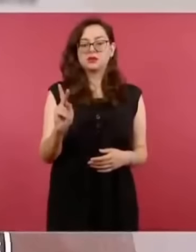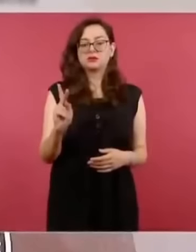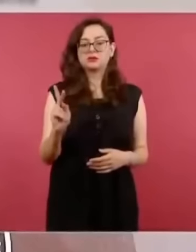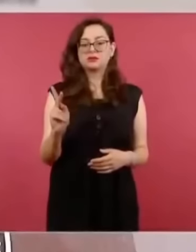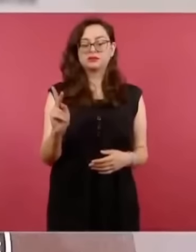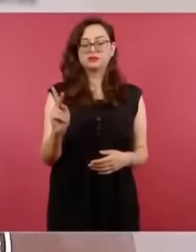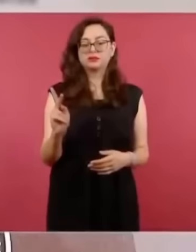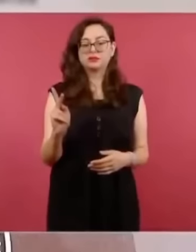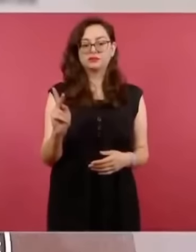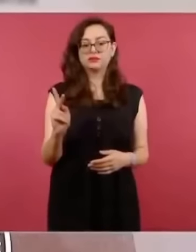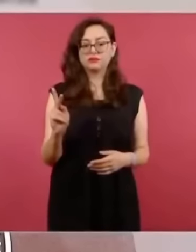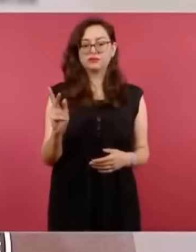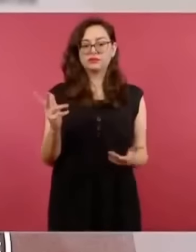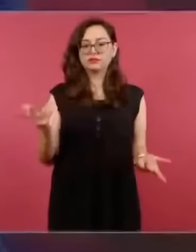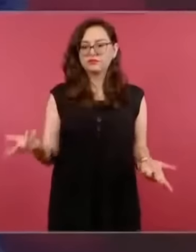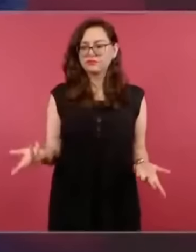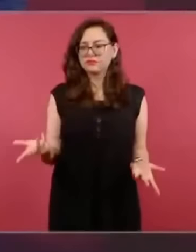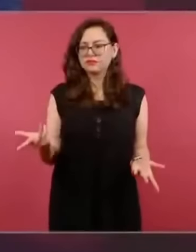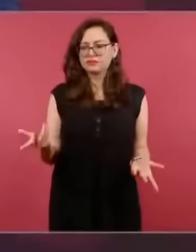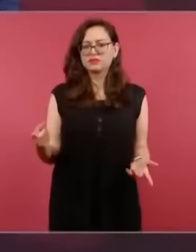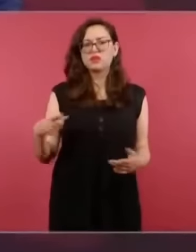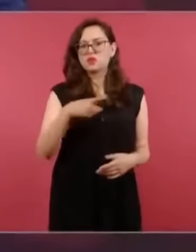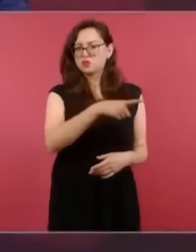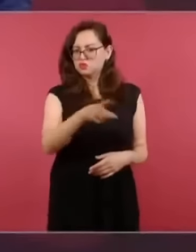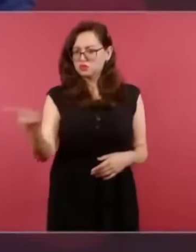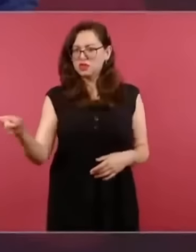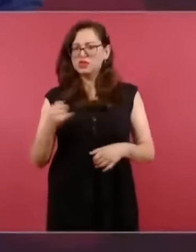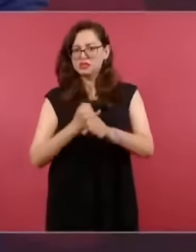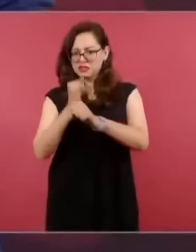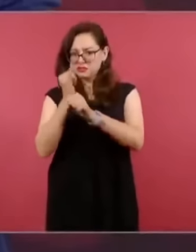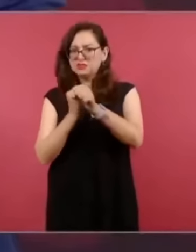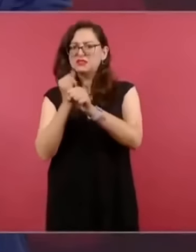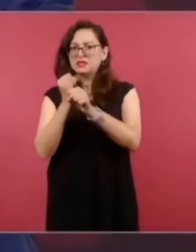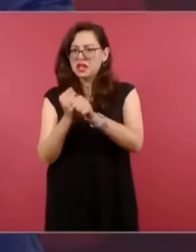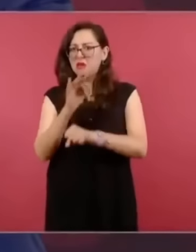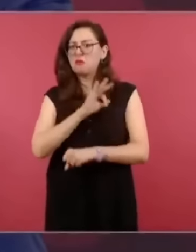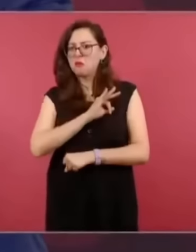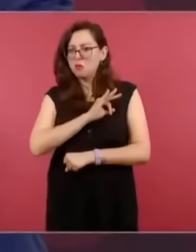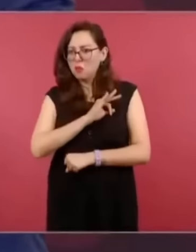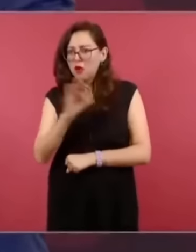en las páginas oficiales, porque también esa es la otra cosa,